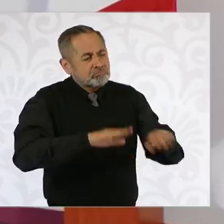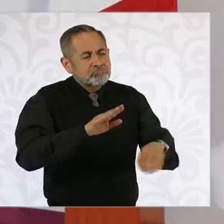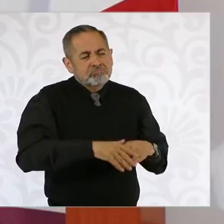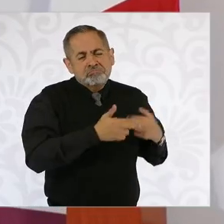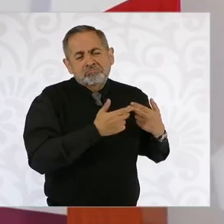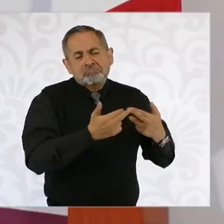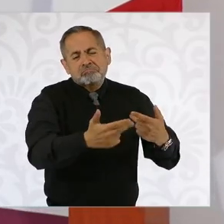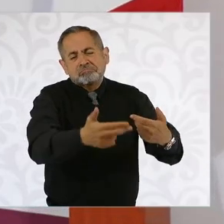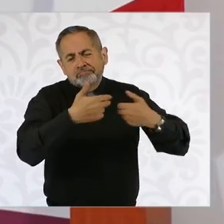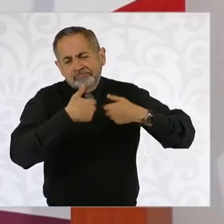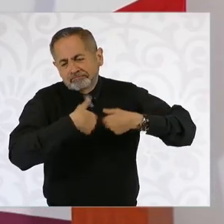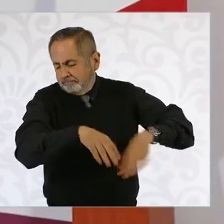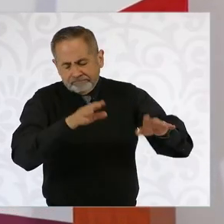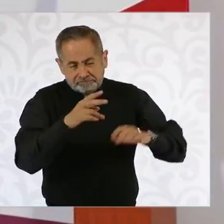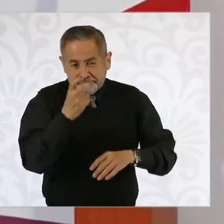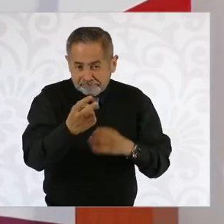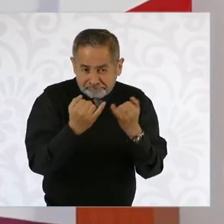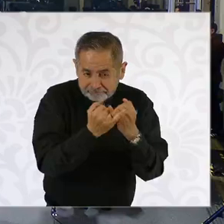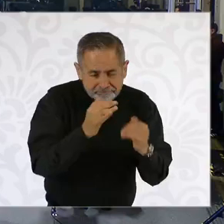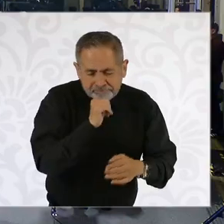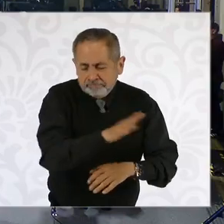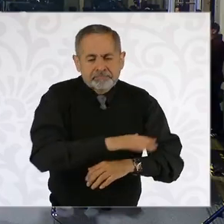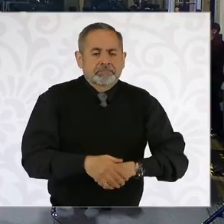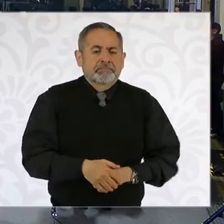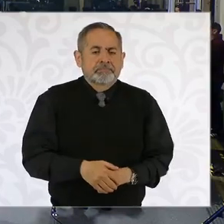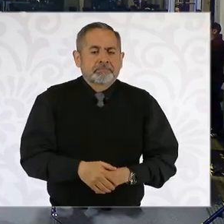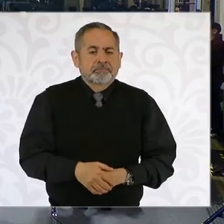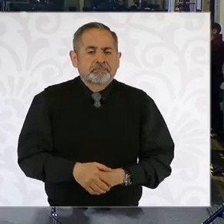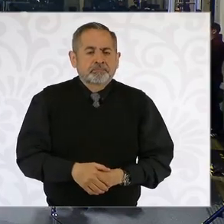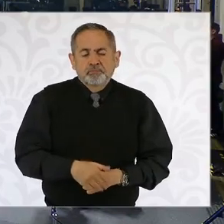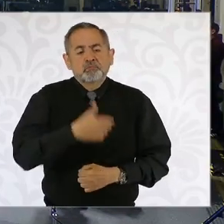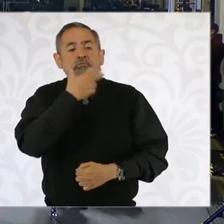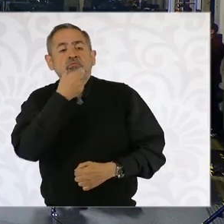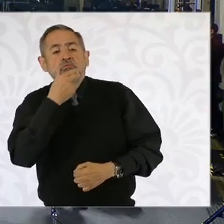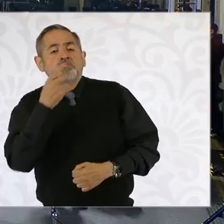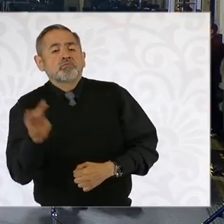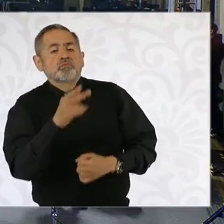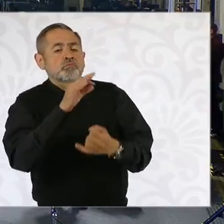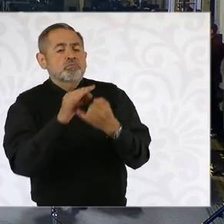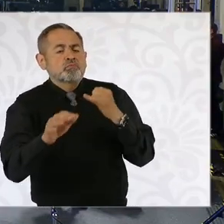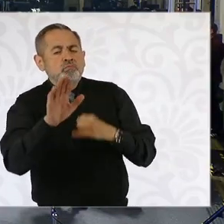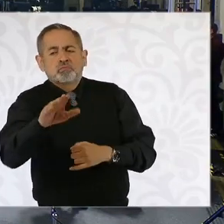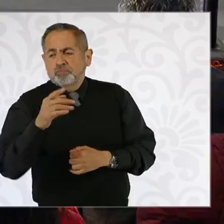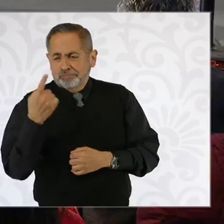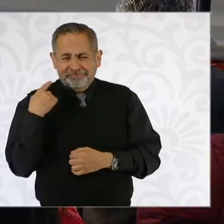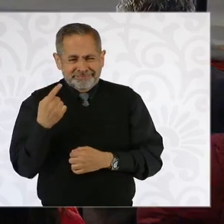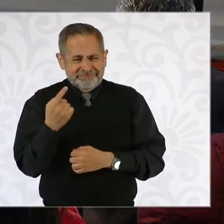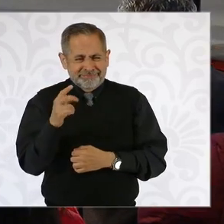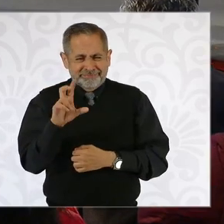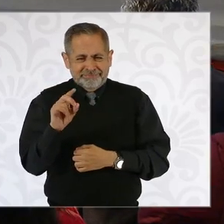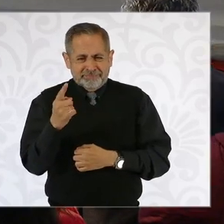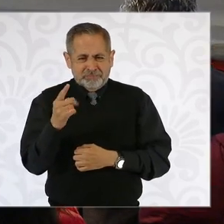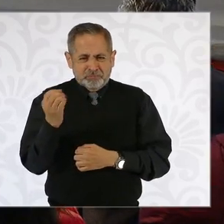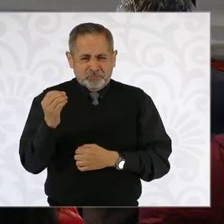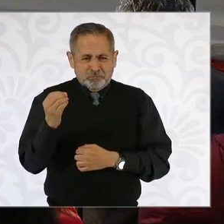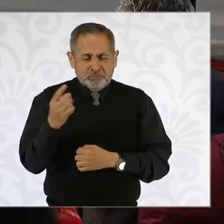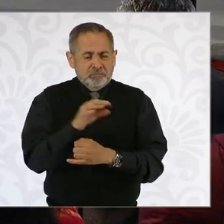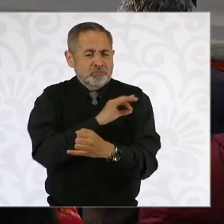consecuencias hasta ahora. Y en último tema, esta semana, el 31 de octubre, se cumple la fecha para